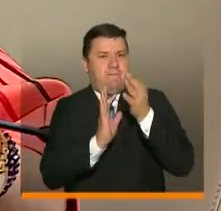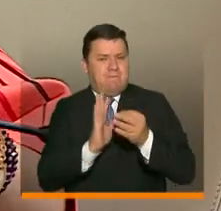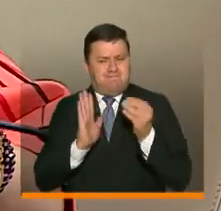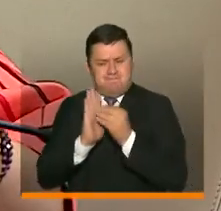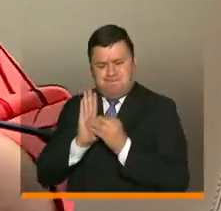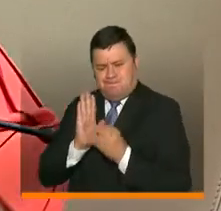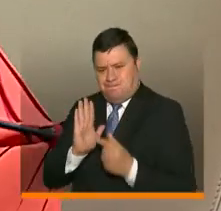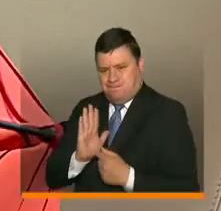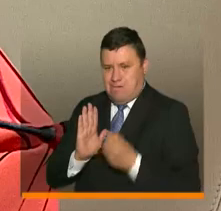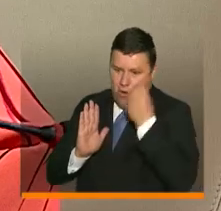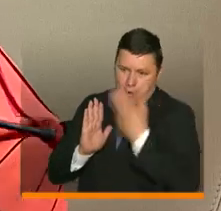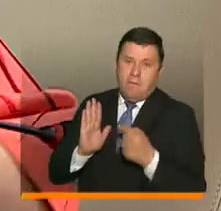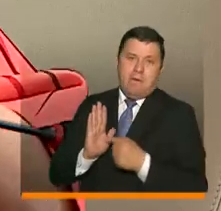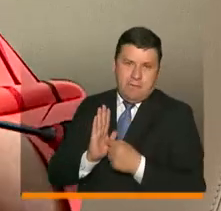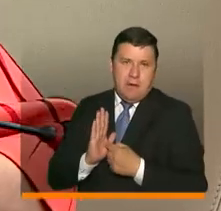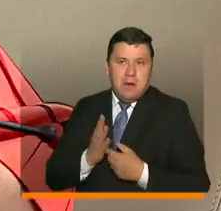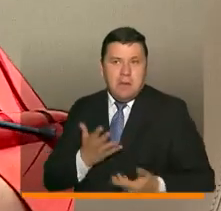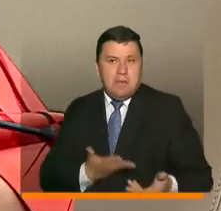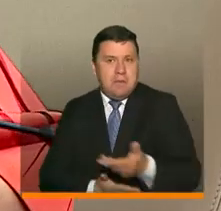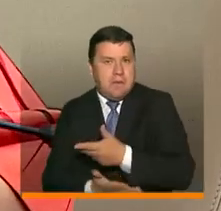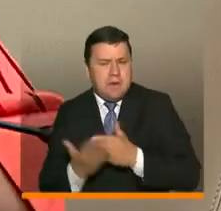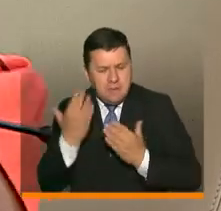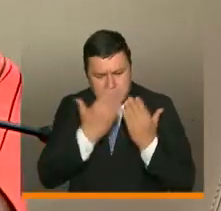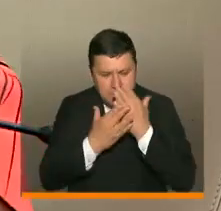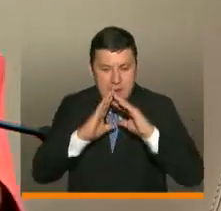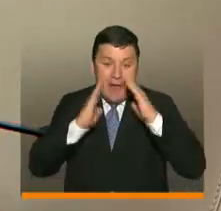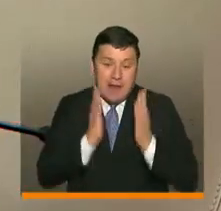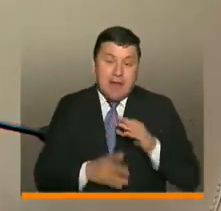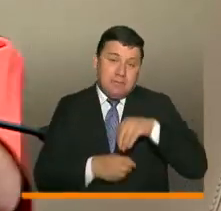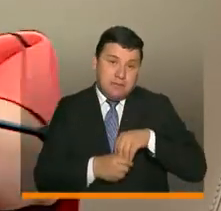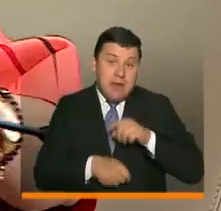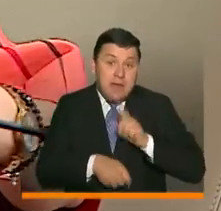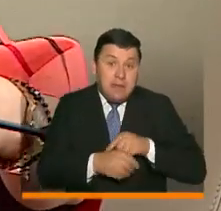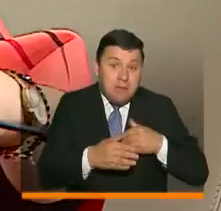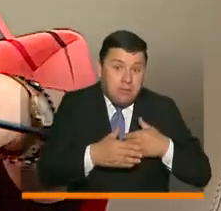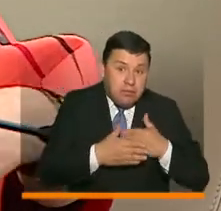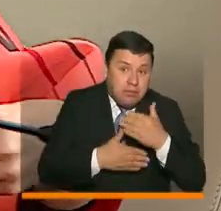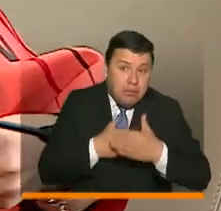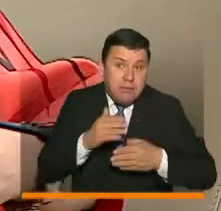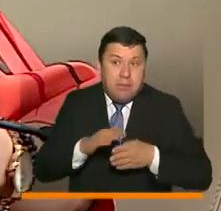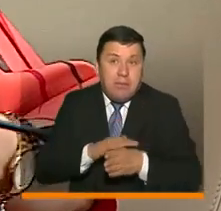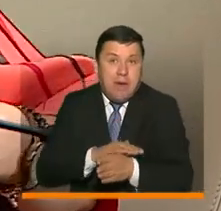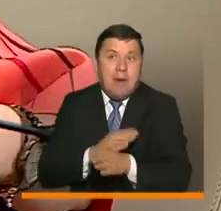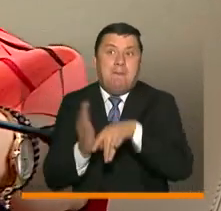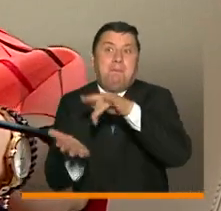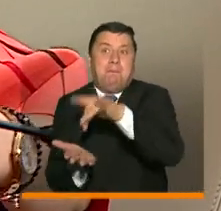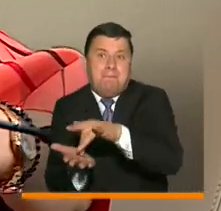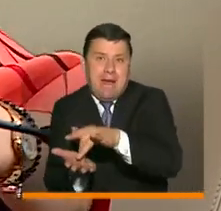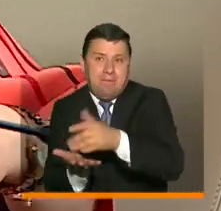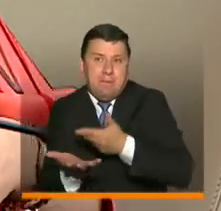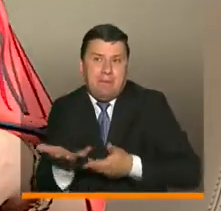el trabajo articulado y vamos a ir combinando este estudio en casa y en los momentos que sea pertinente, la presencialidad con alternancia. Gracias.